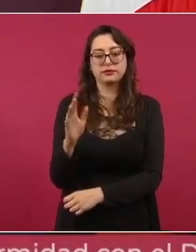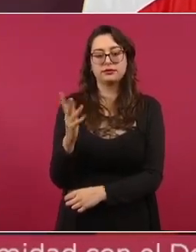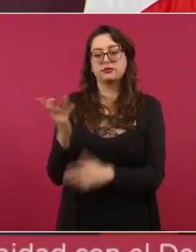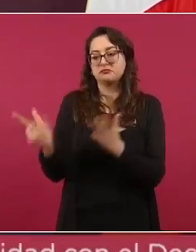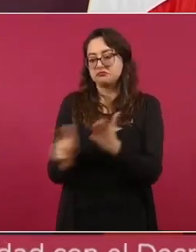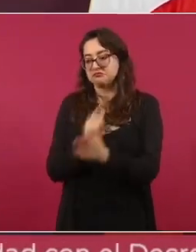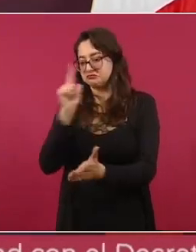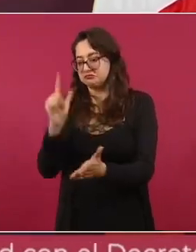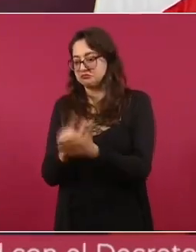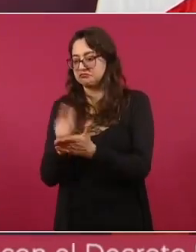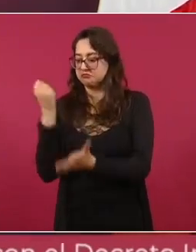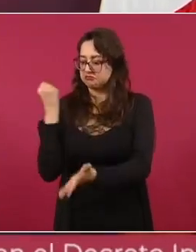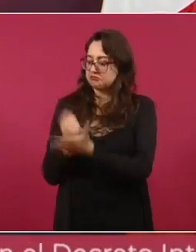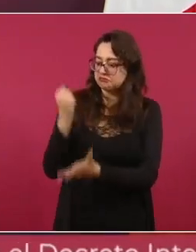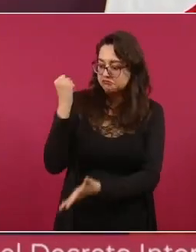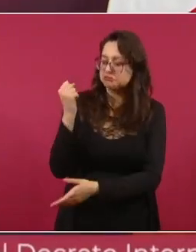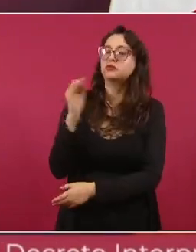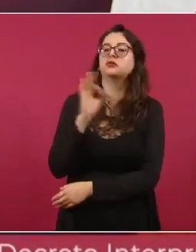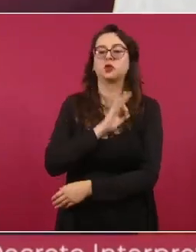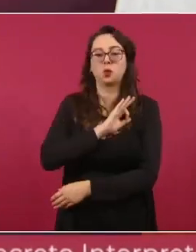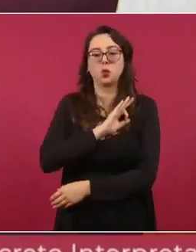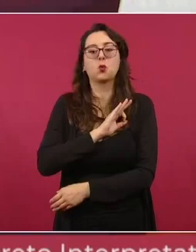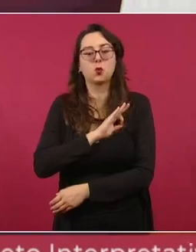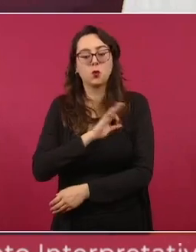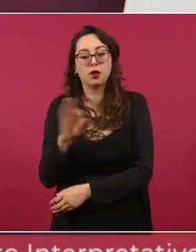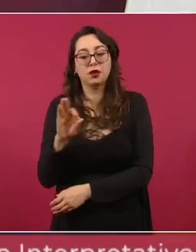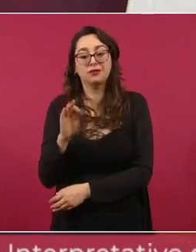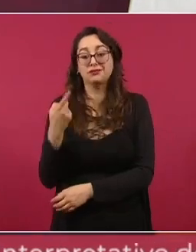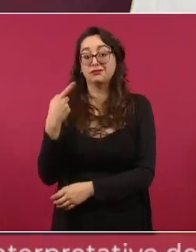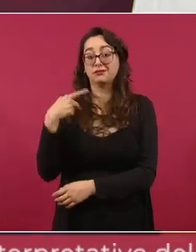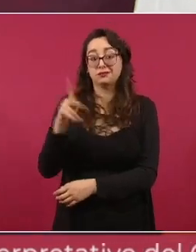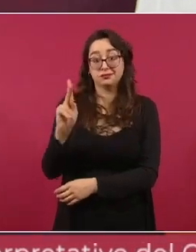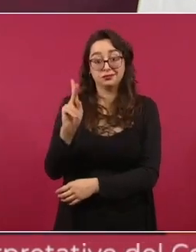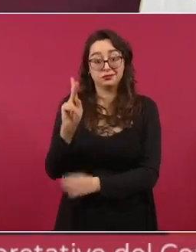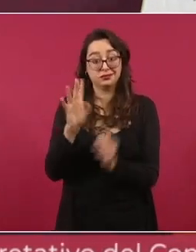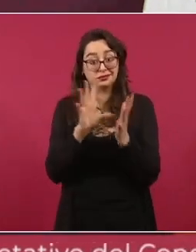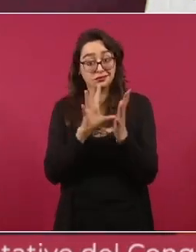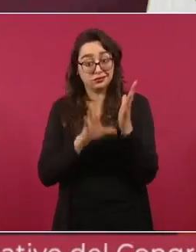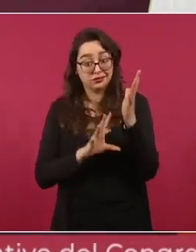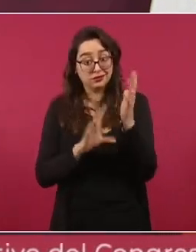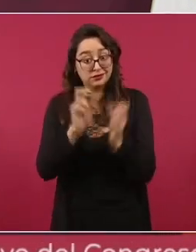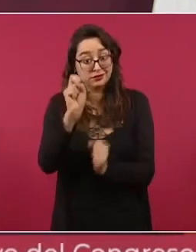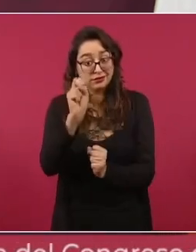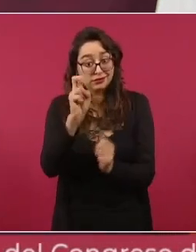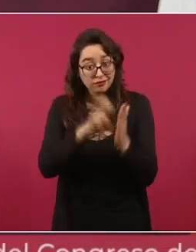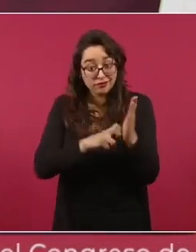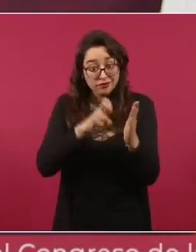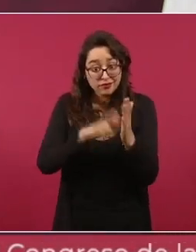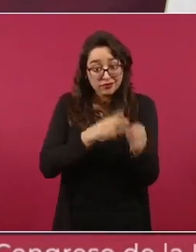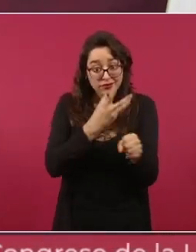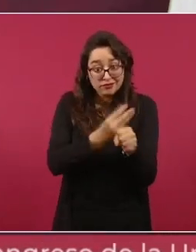una ley, pero no se puede con la mayoría más uno